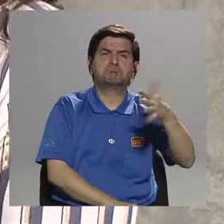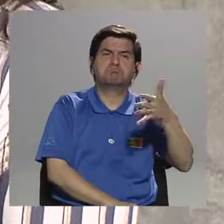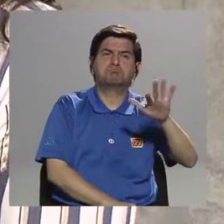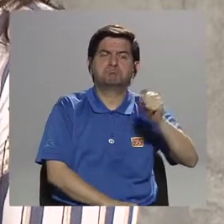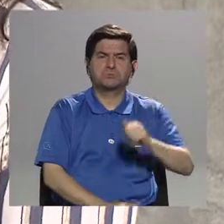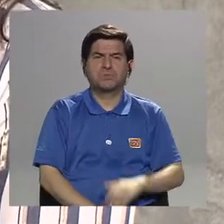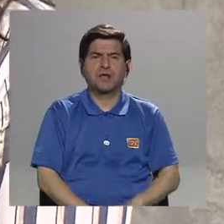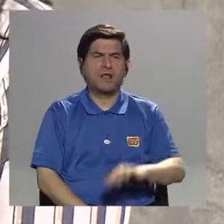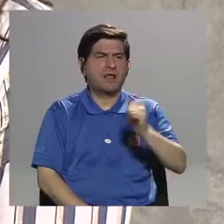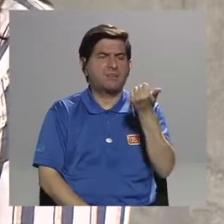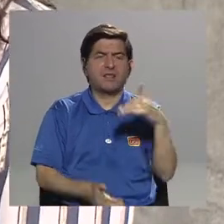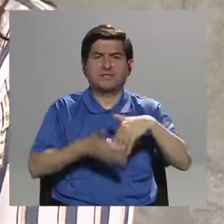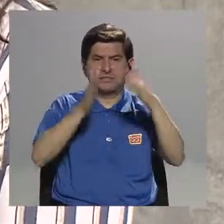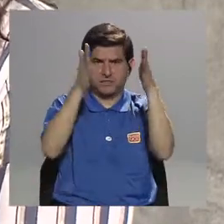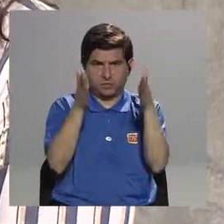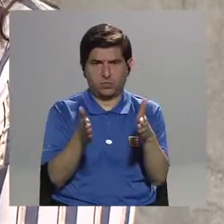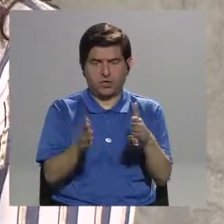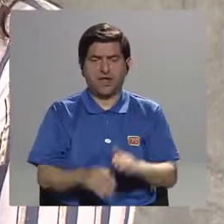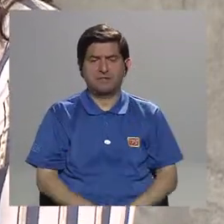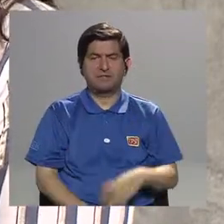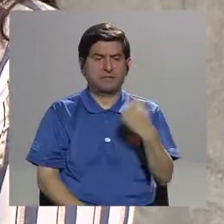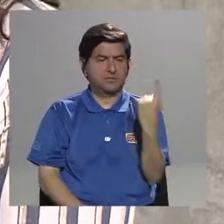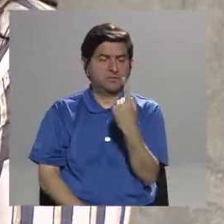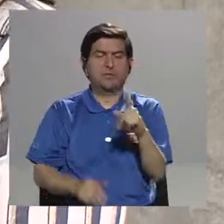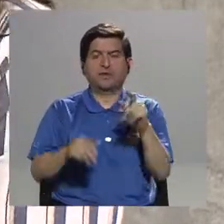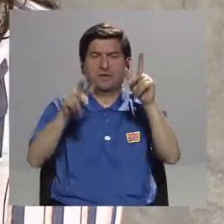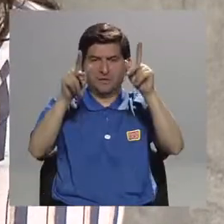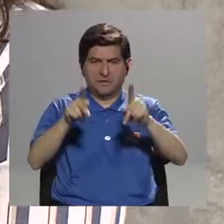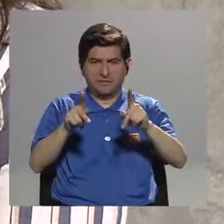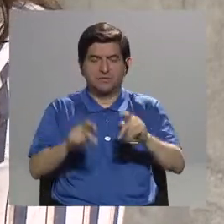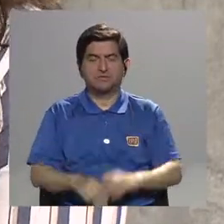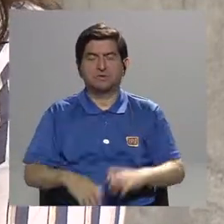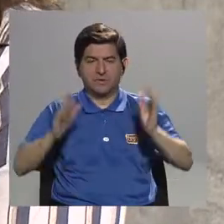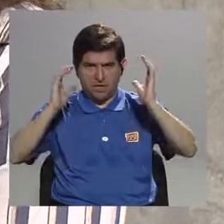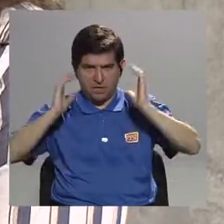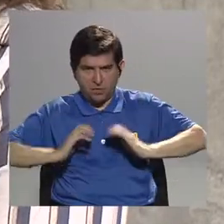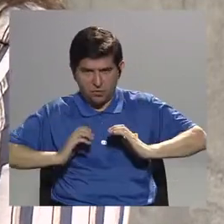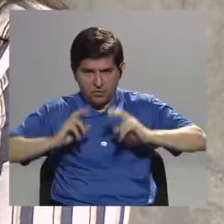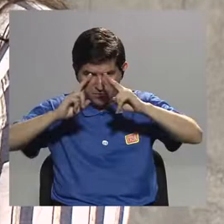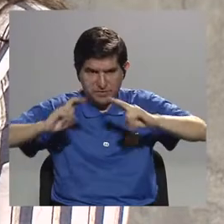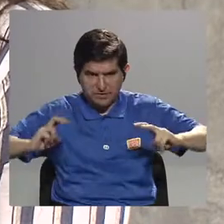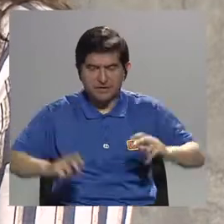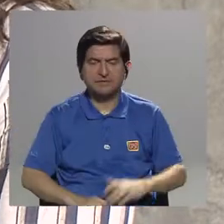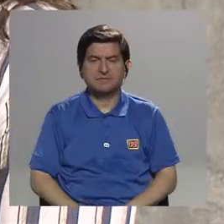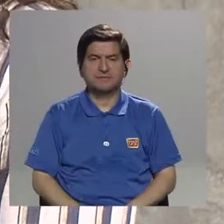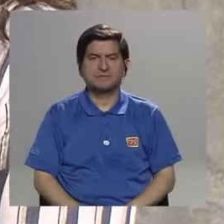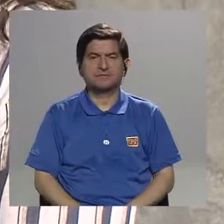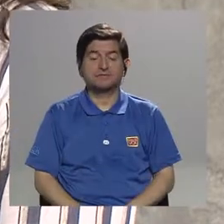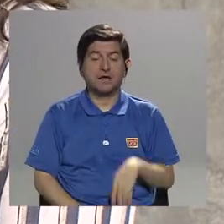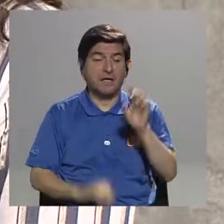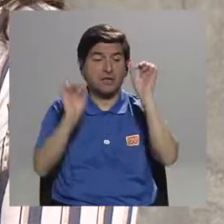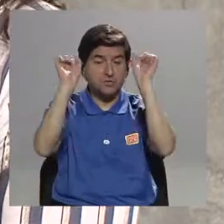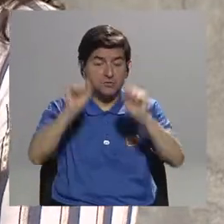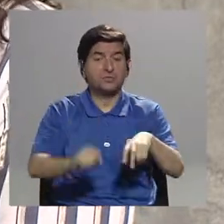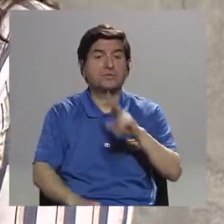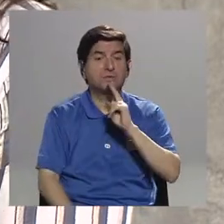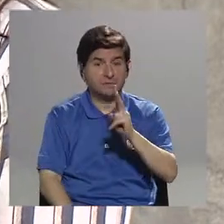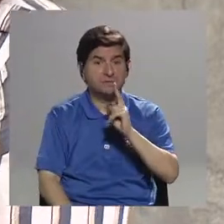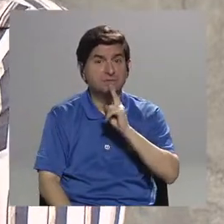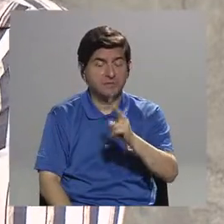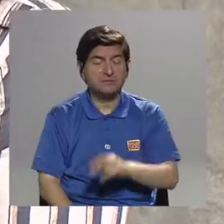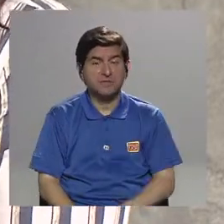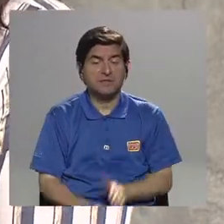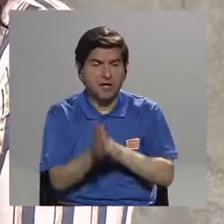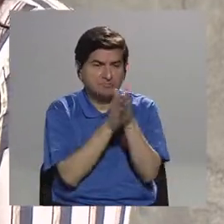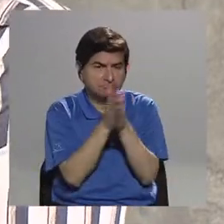por cada paciente, por cada cuerpo, ¿verdad? Para que ellos puedan, en verdad, darle un provecho al máximo.